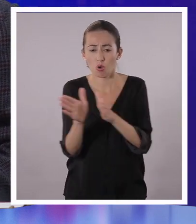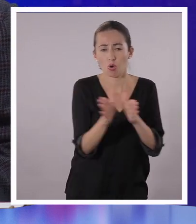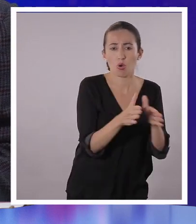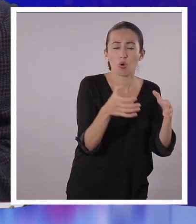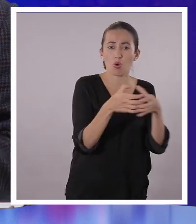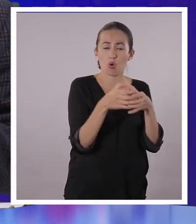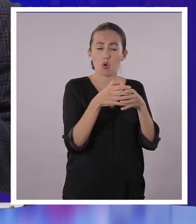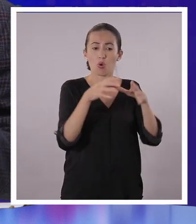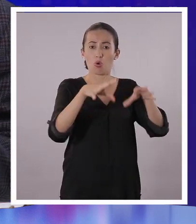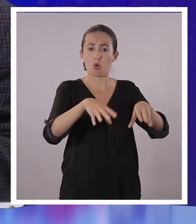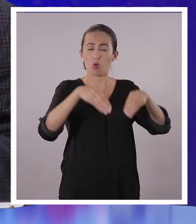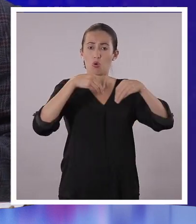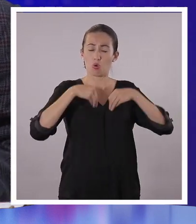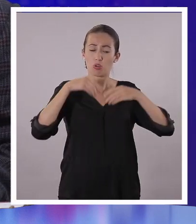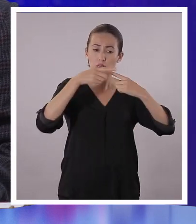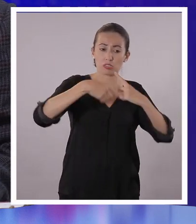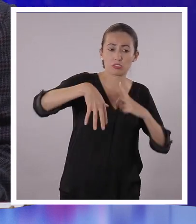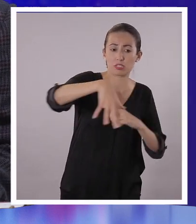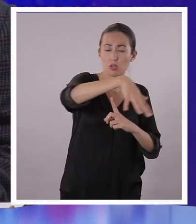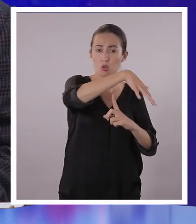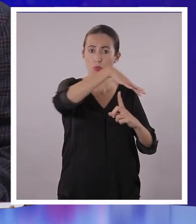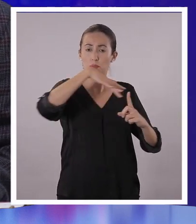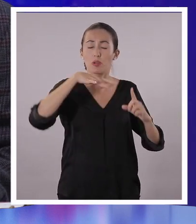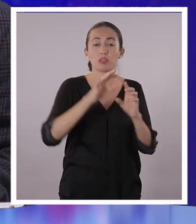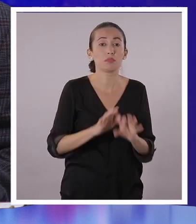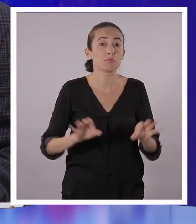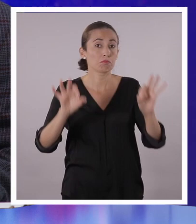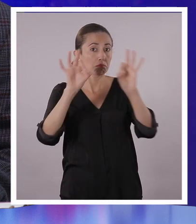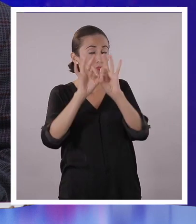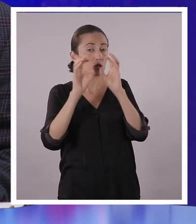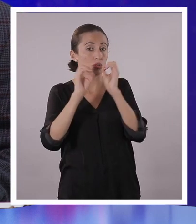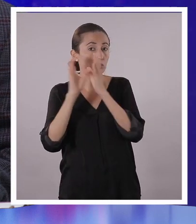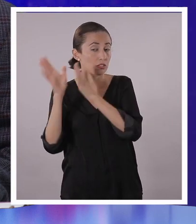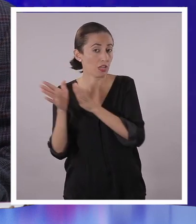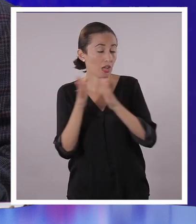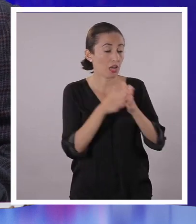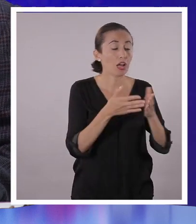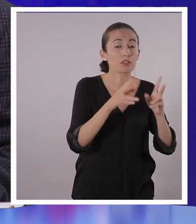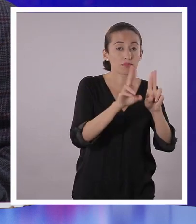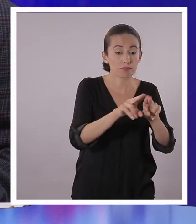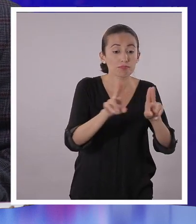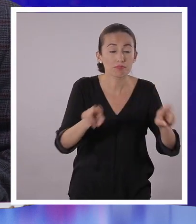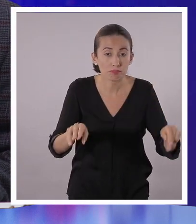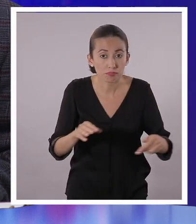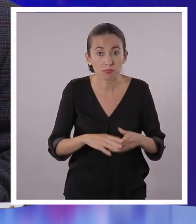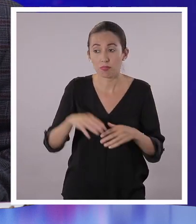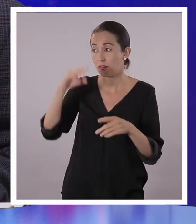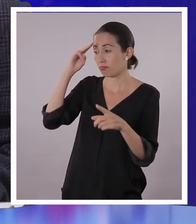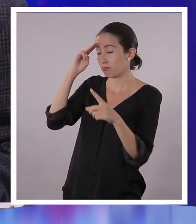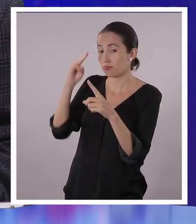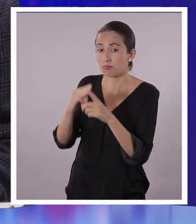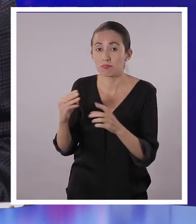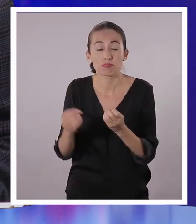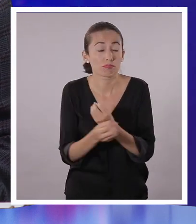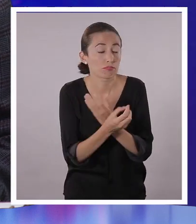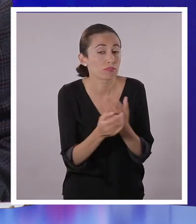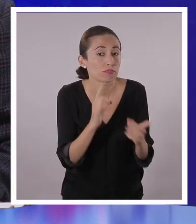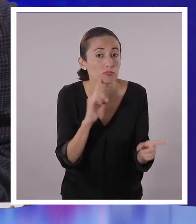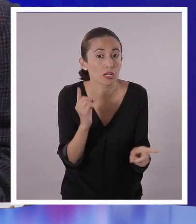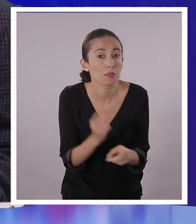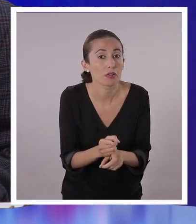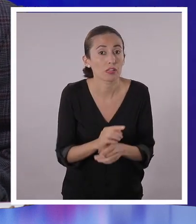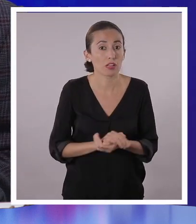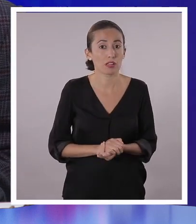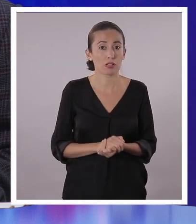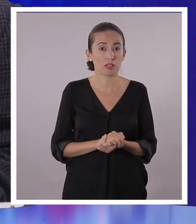informar, como tú dices, en este caso, el medio ambiente, que es algo muy importante y qué tenemos que transmitir, qué tenemos que informar. Claro